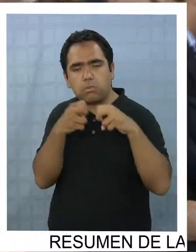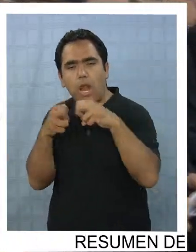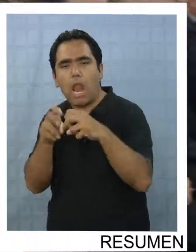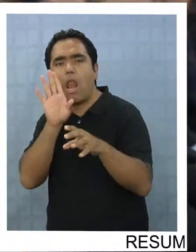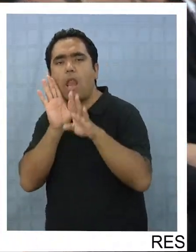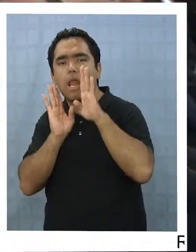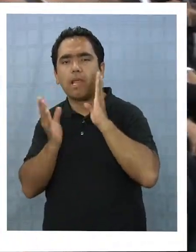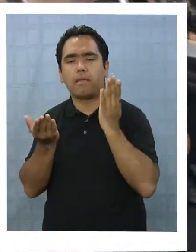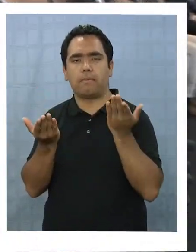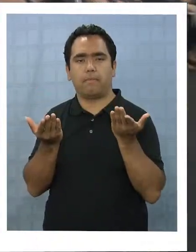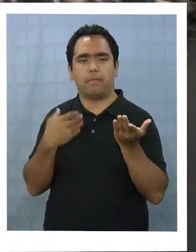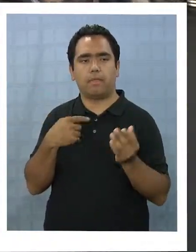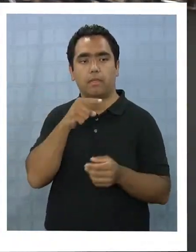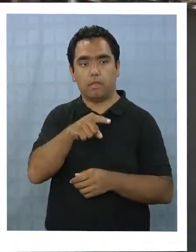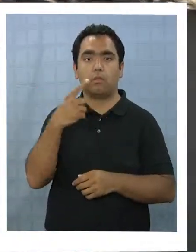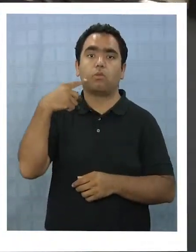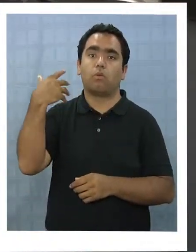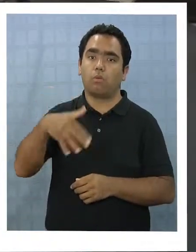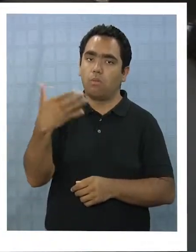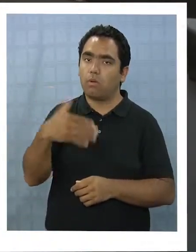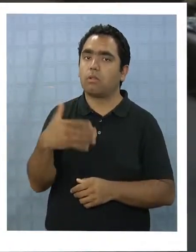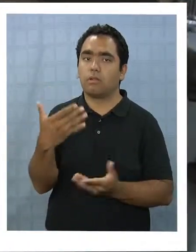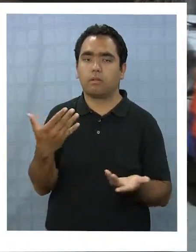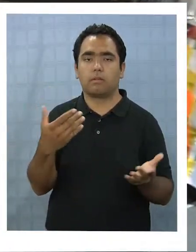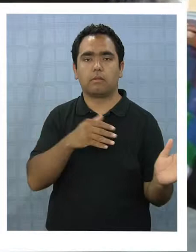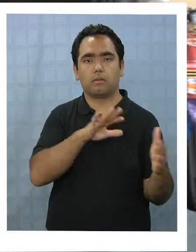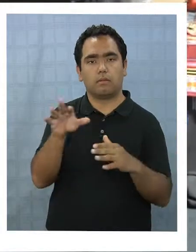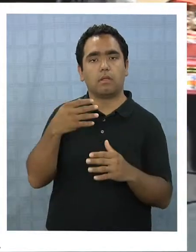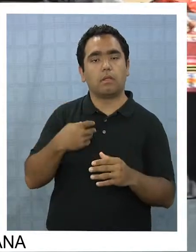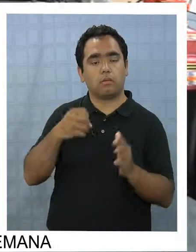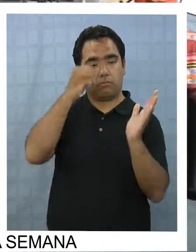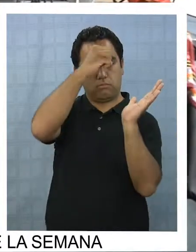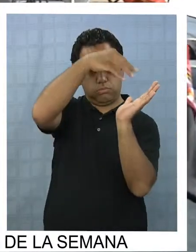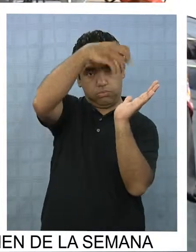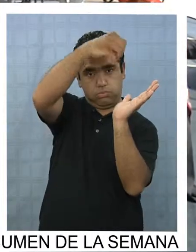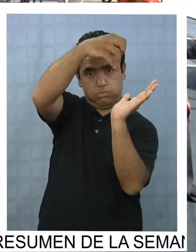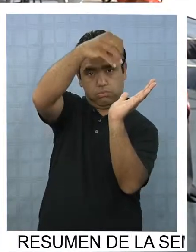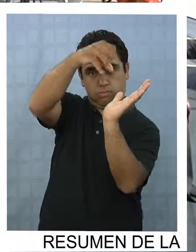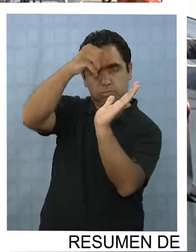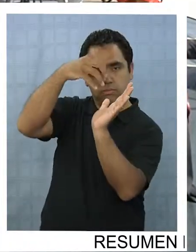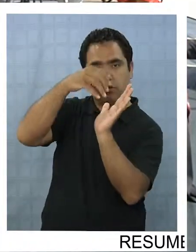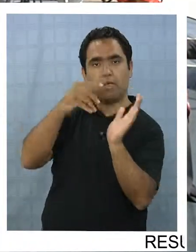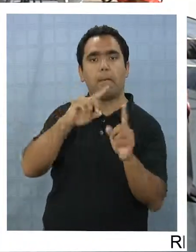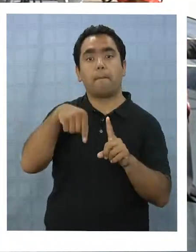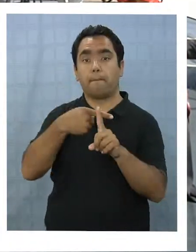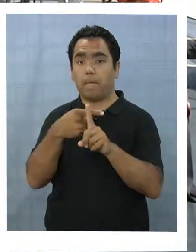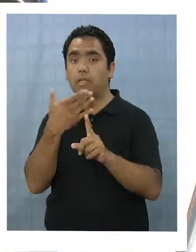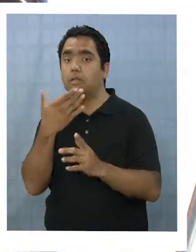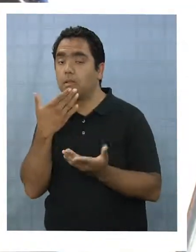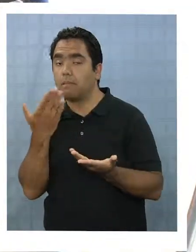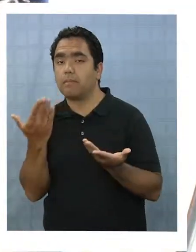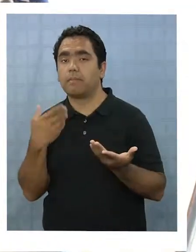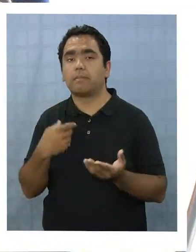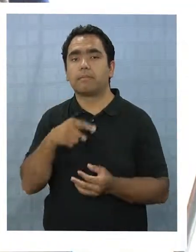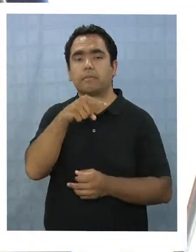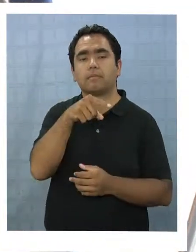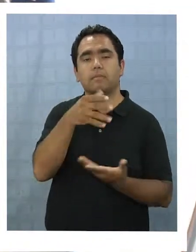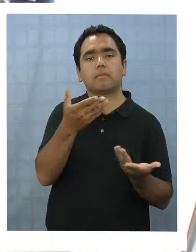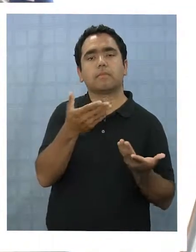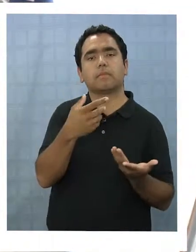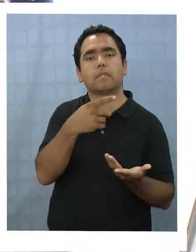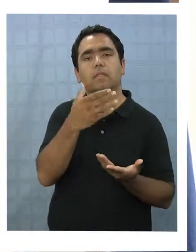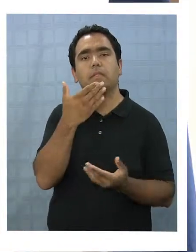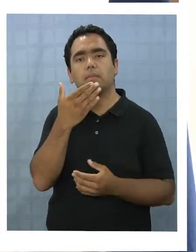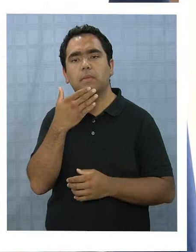y esto es un paso importante. La planta SolarPak permitirá, además, evitar anualmente la